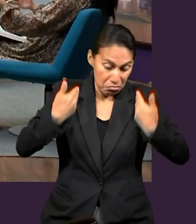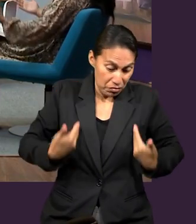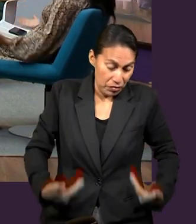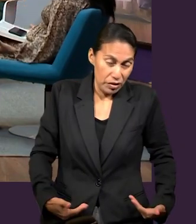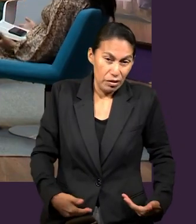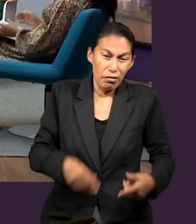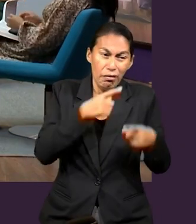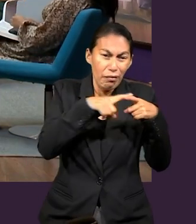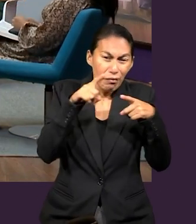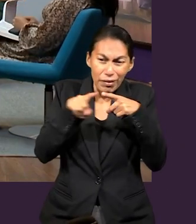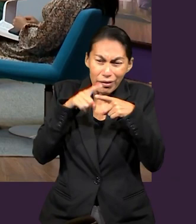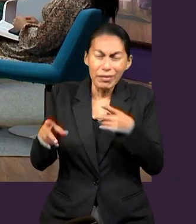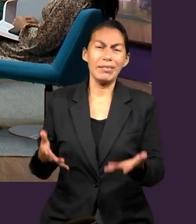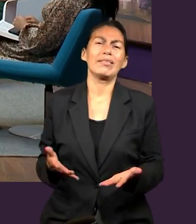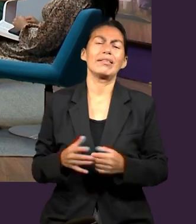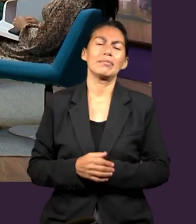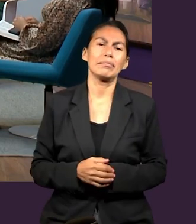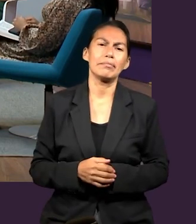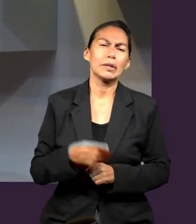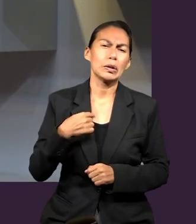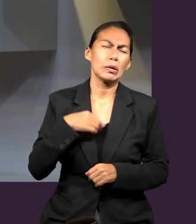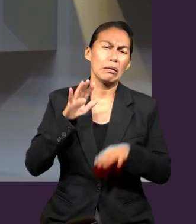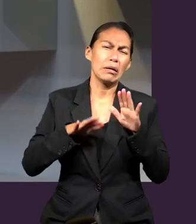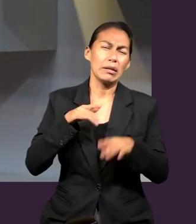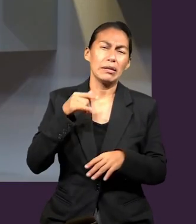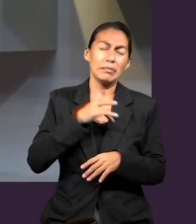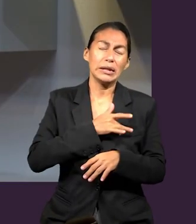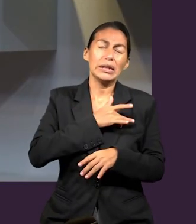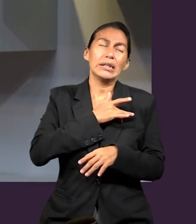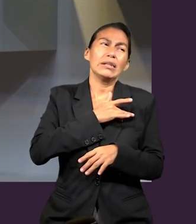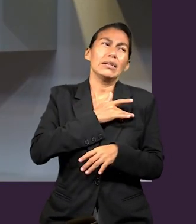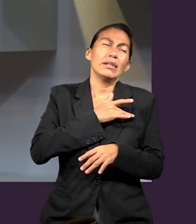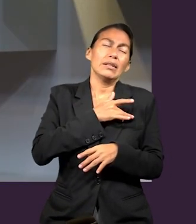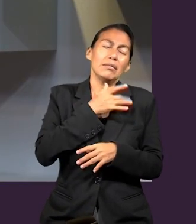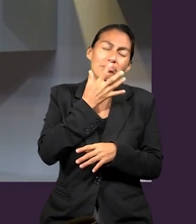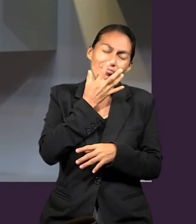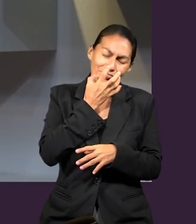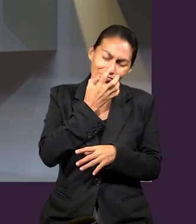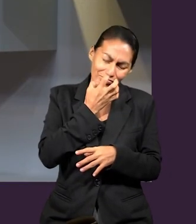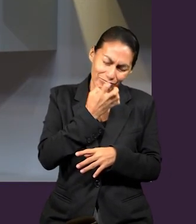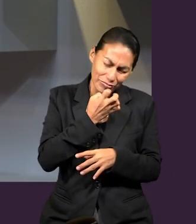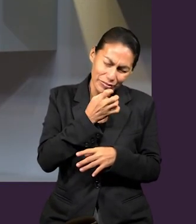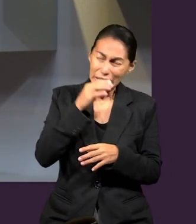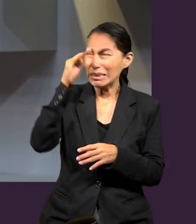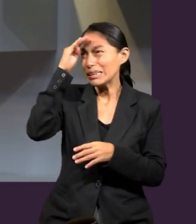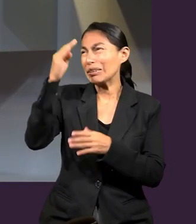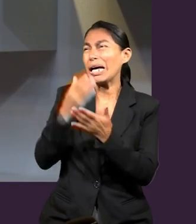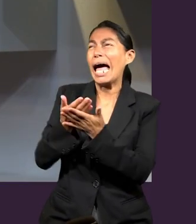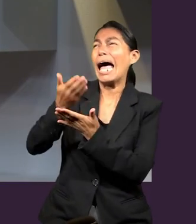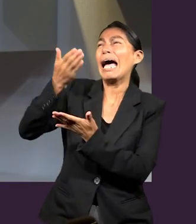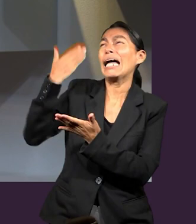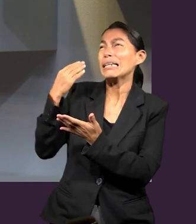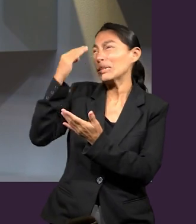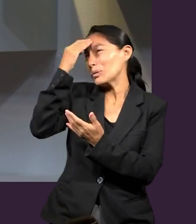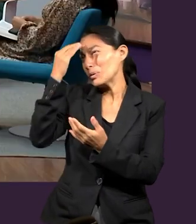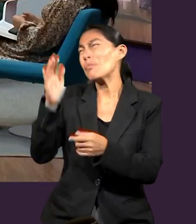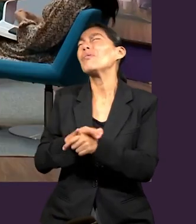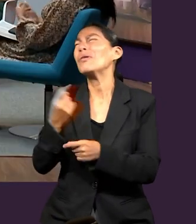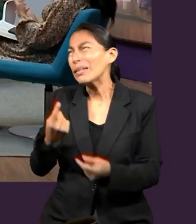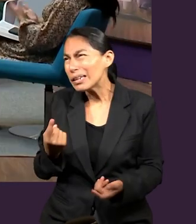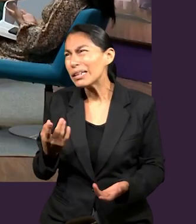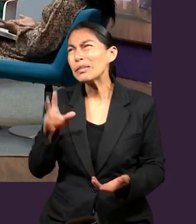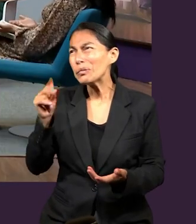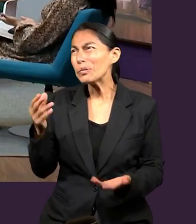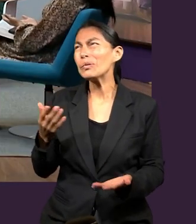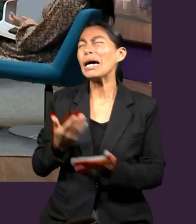vestir, en manera de comportarte. Y sencillamente, a veces hasta me da tristeza, hay momentos en los que llega a pensar y decir, ¿por qué